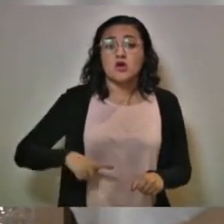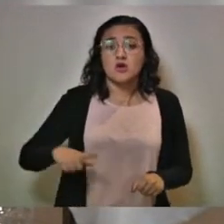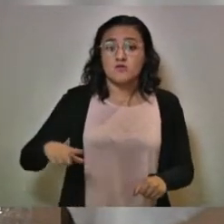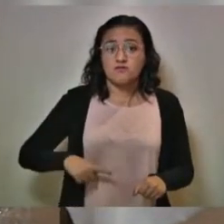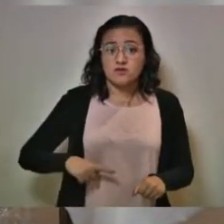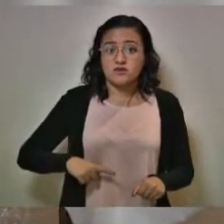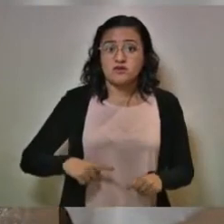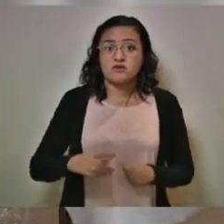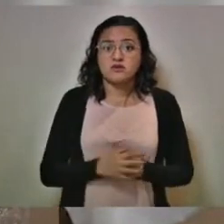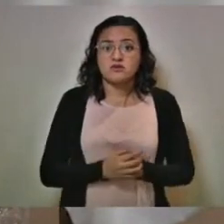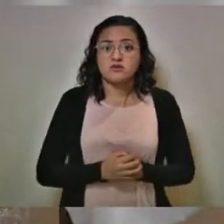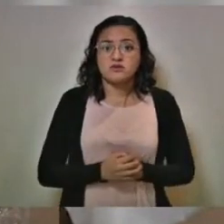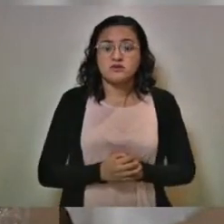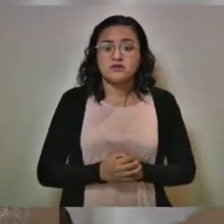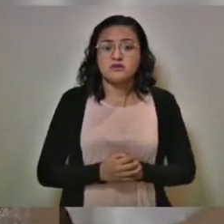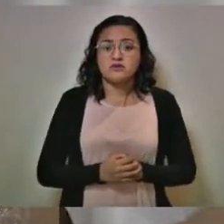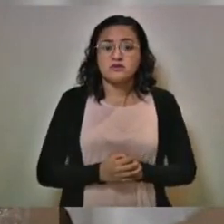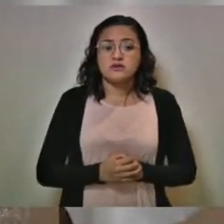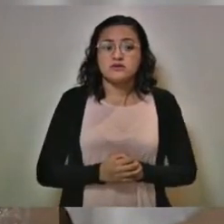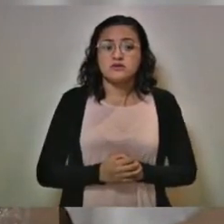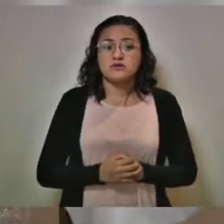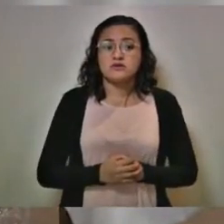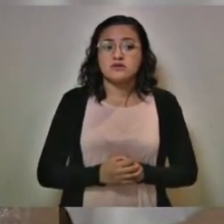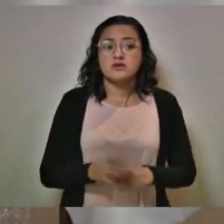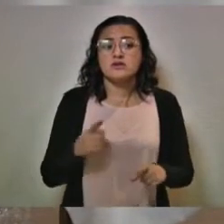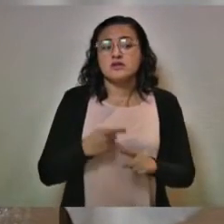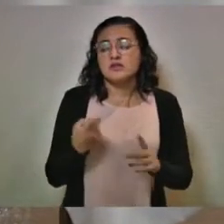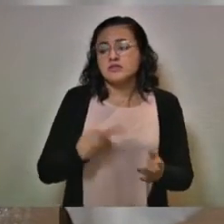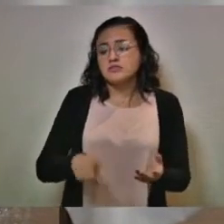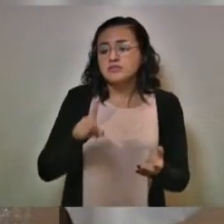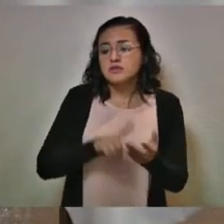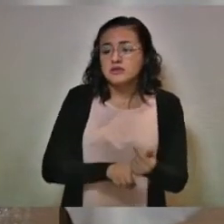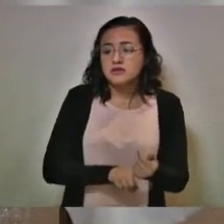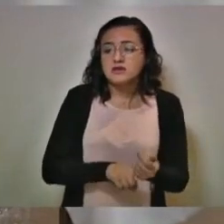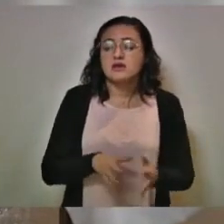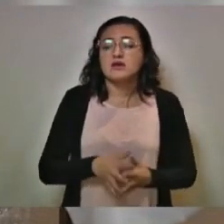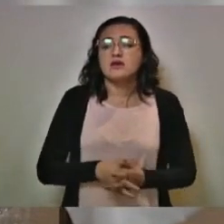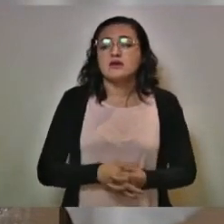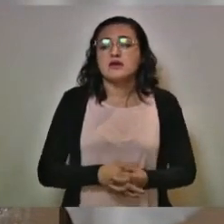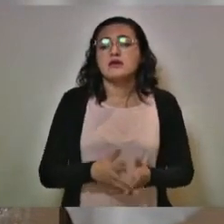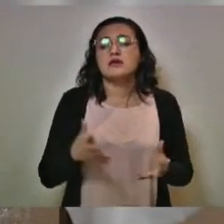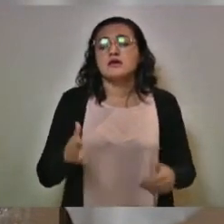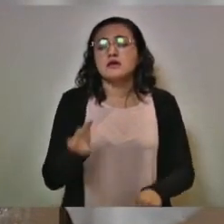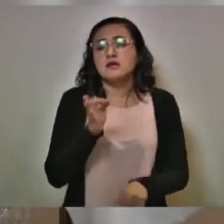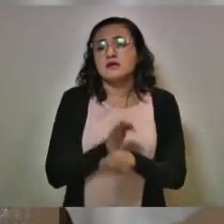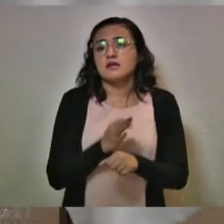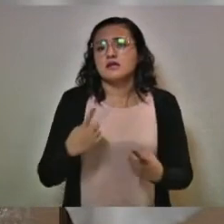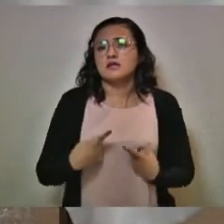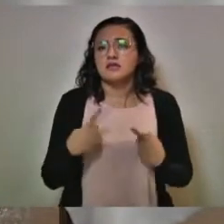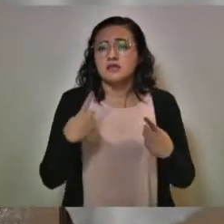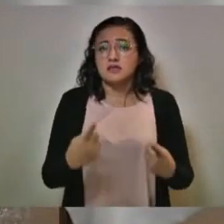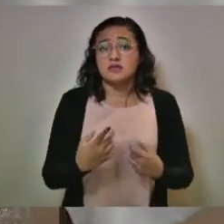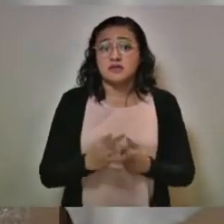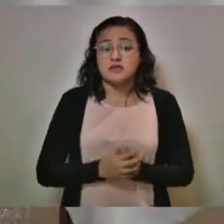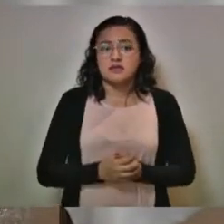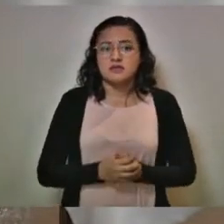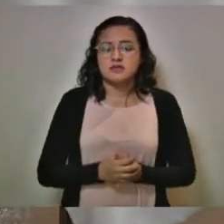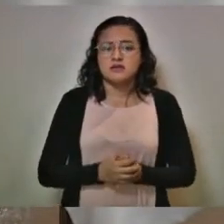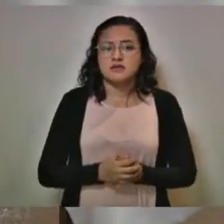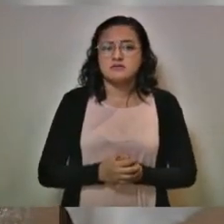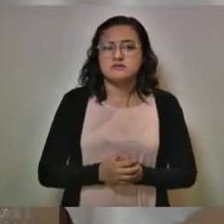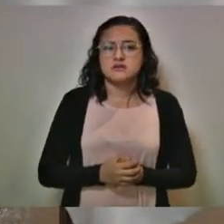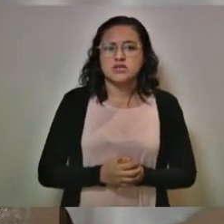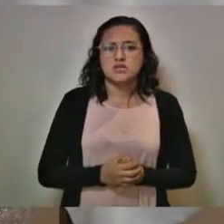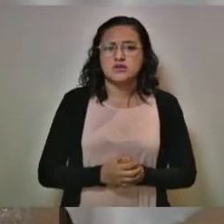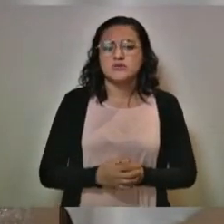del interinato por haber entregado bienes